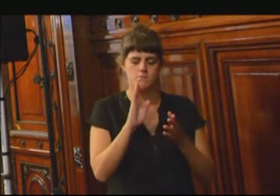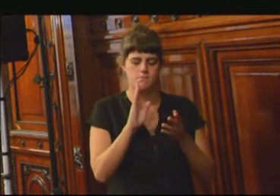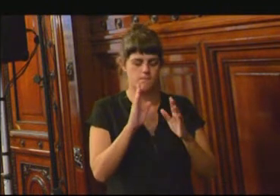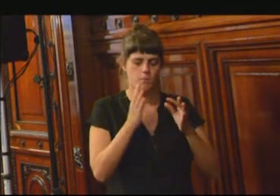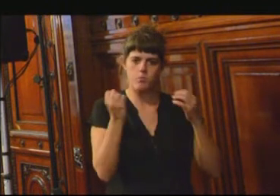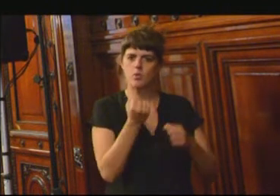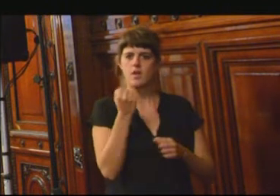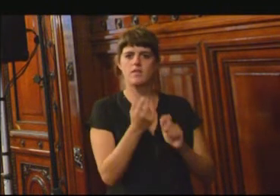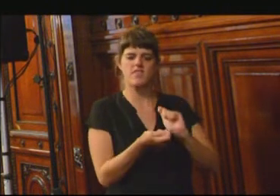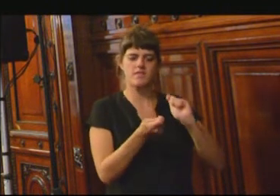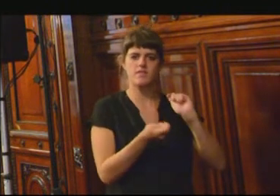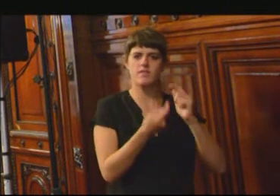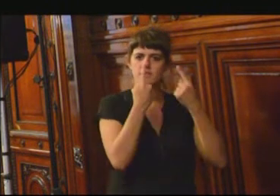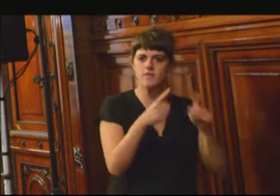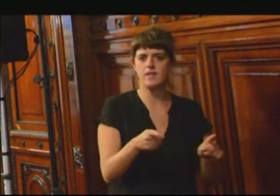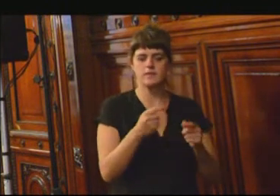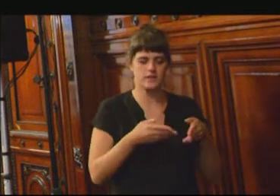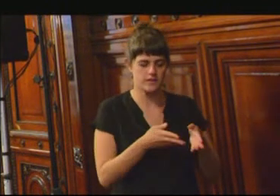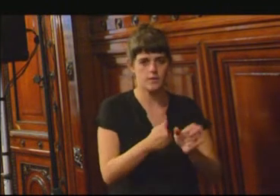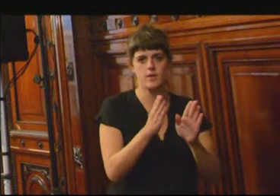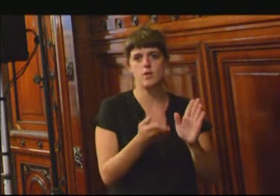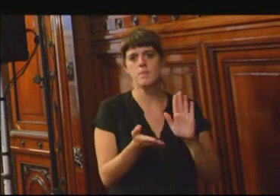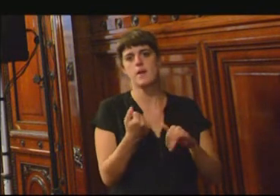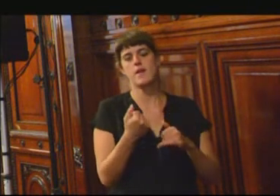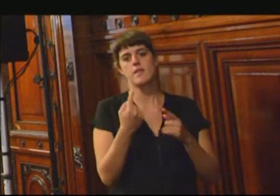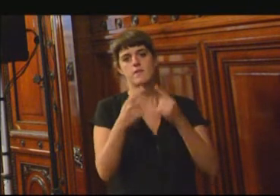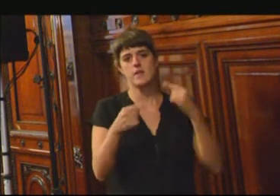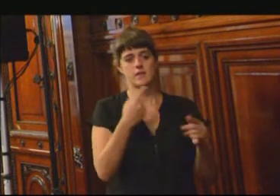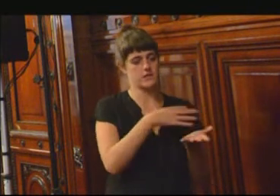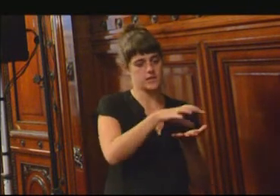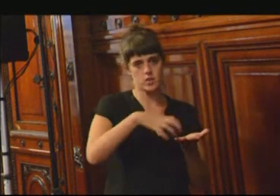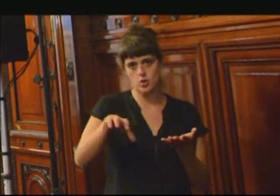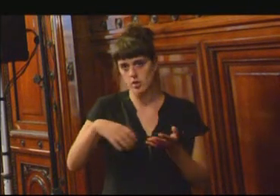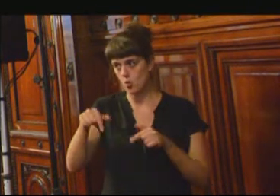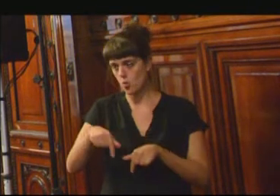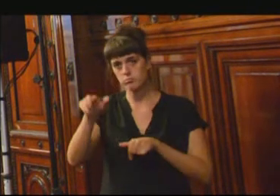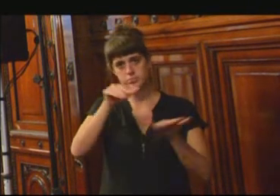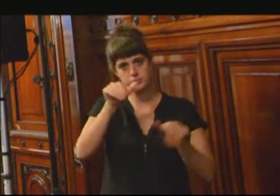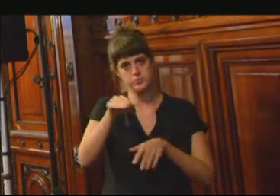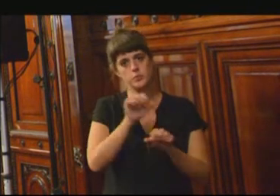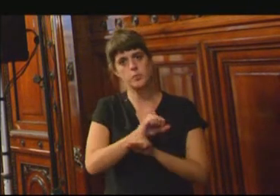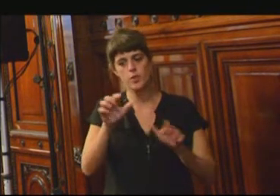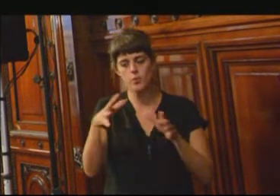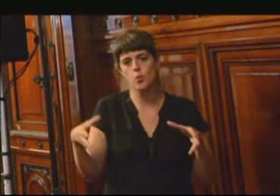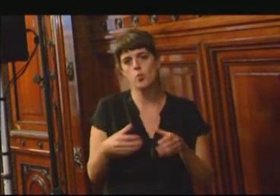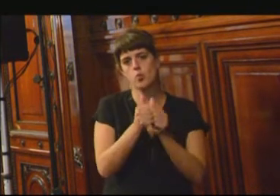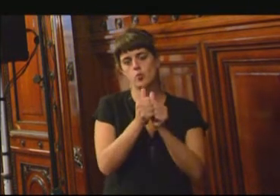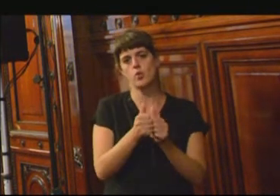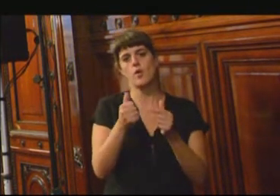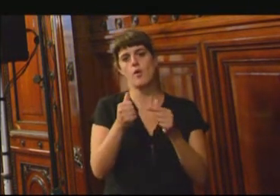las IDH, junto a los distintos sectores convocados, podemos fortalecer un Estado de Derecho